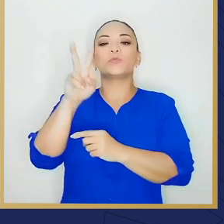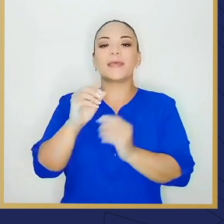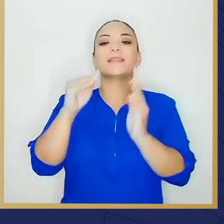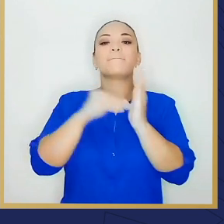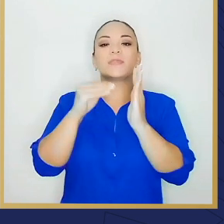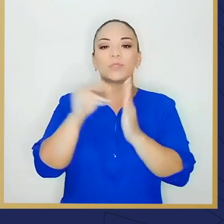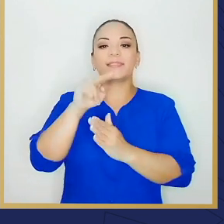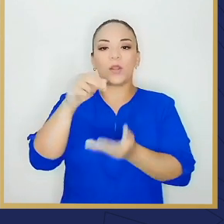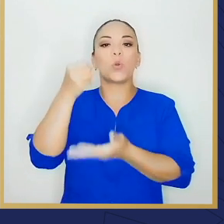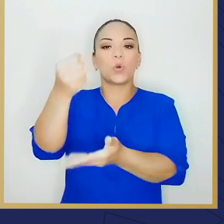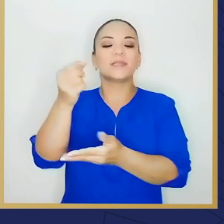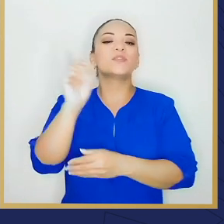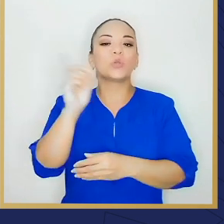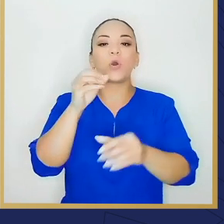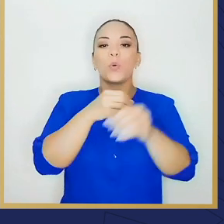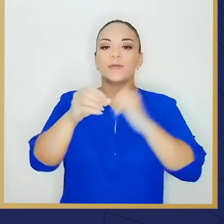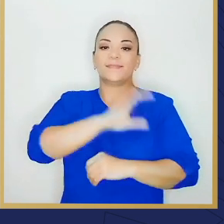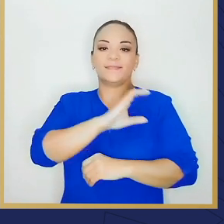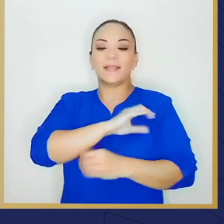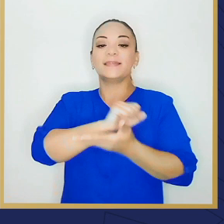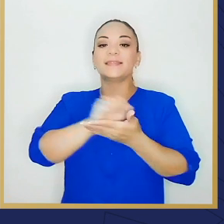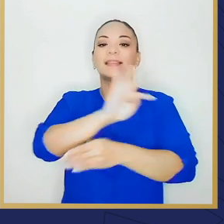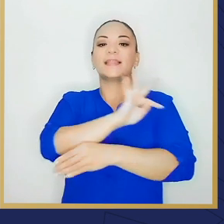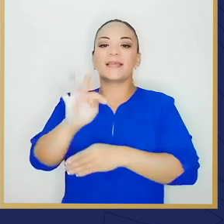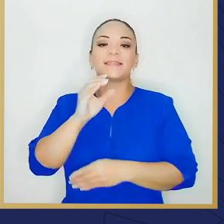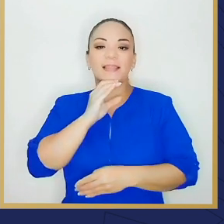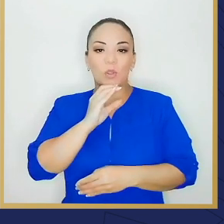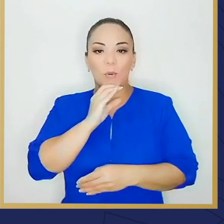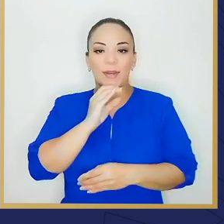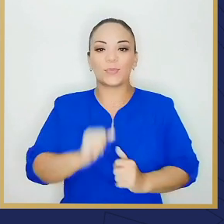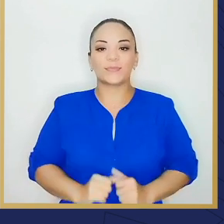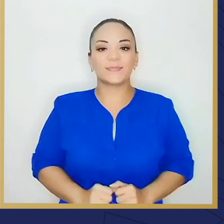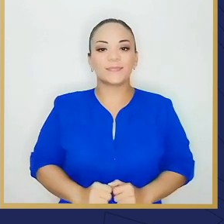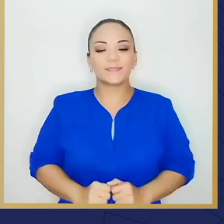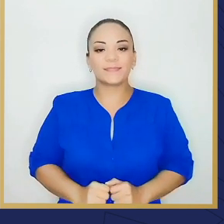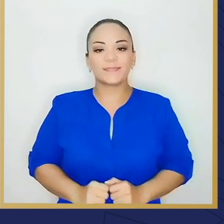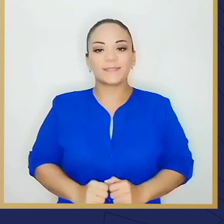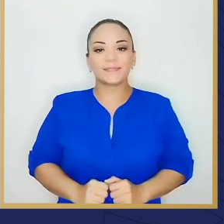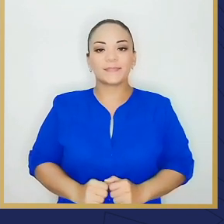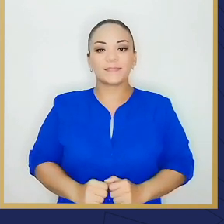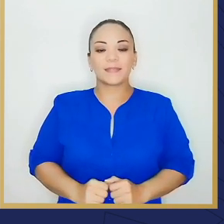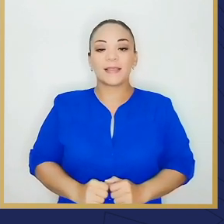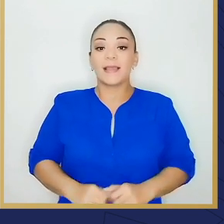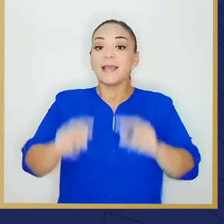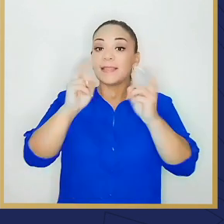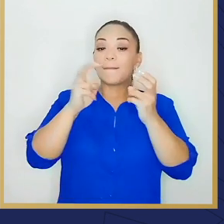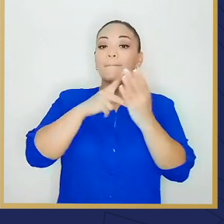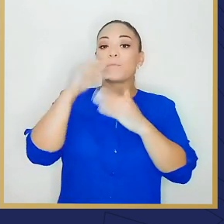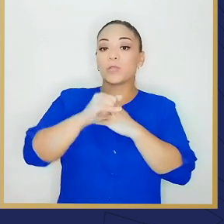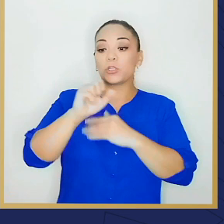millones de colones en la delegación de Santa Teresa de Cóbano. En cuanto a la Operación